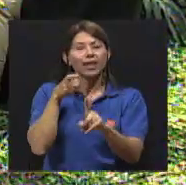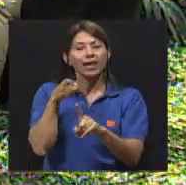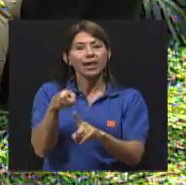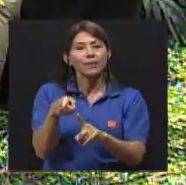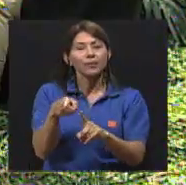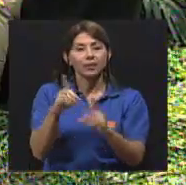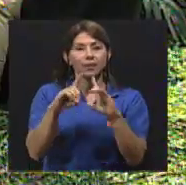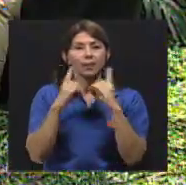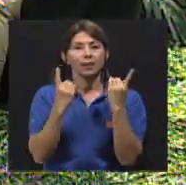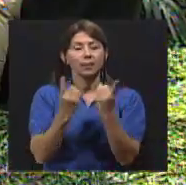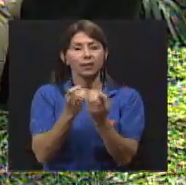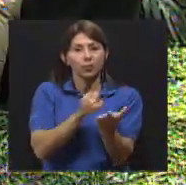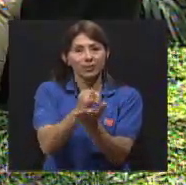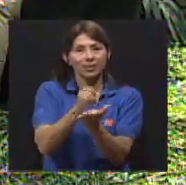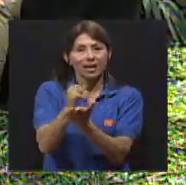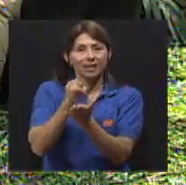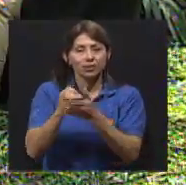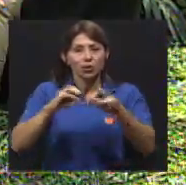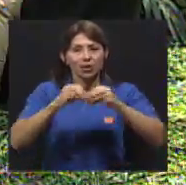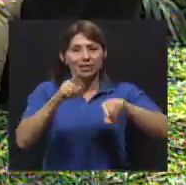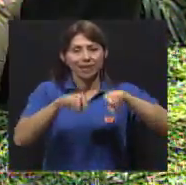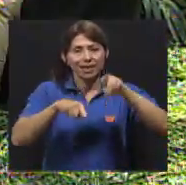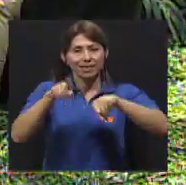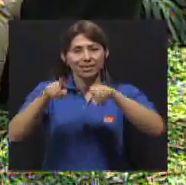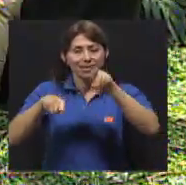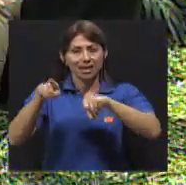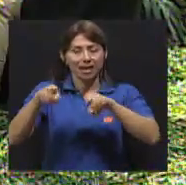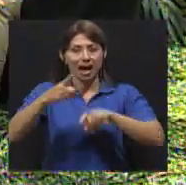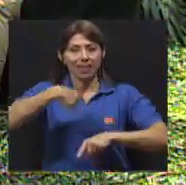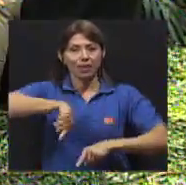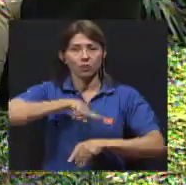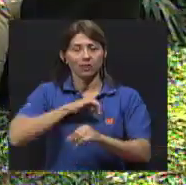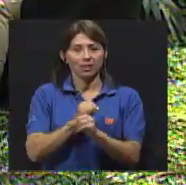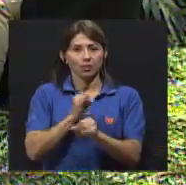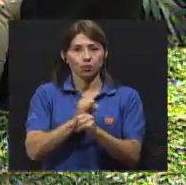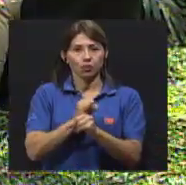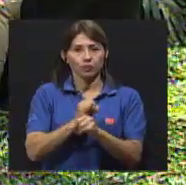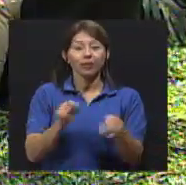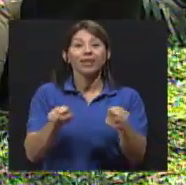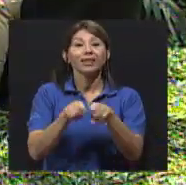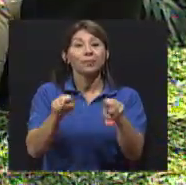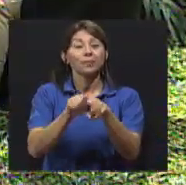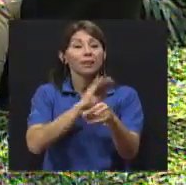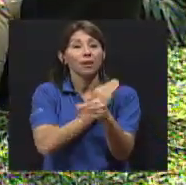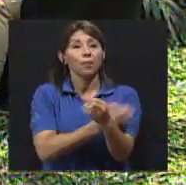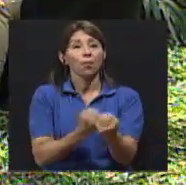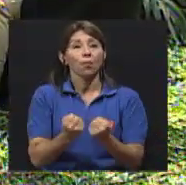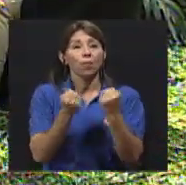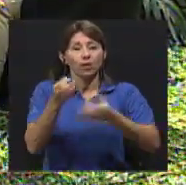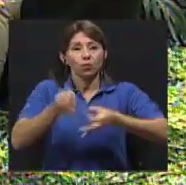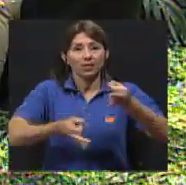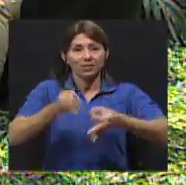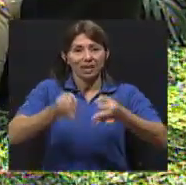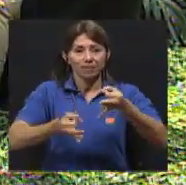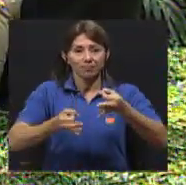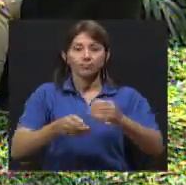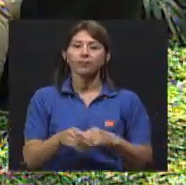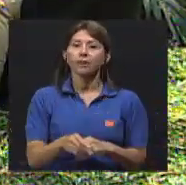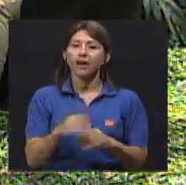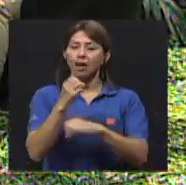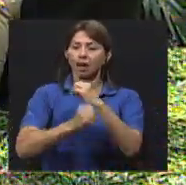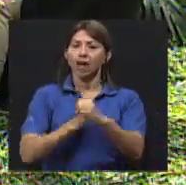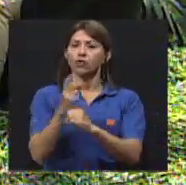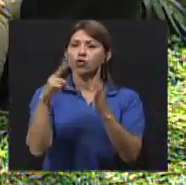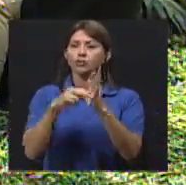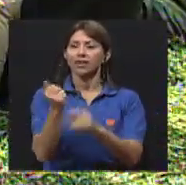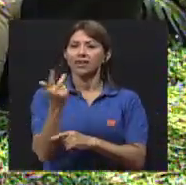el Departamento de Investigación Estadística de nuestra institución y también del Poder Judicial. Vamos, para el año 2013